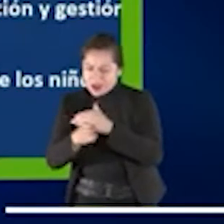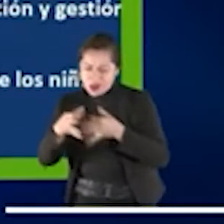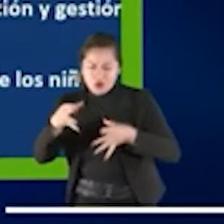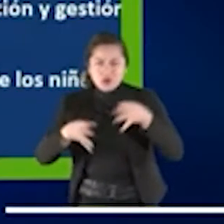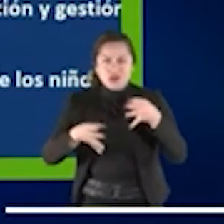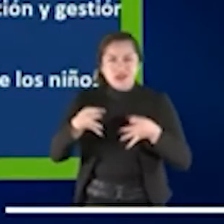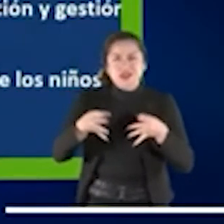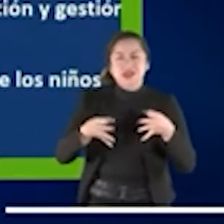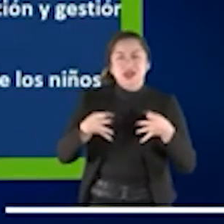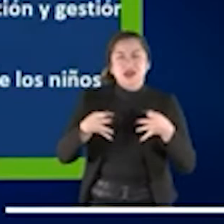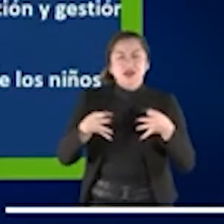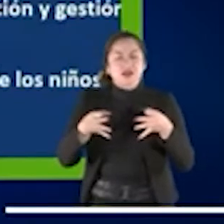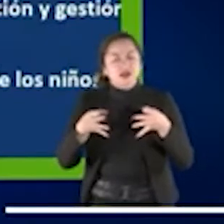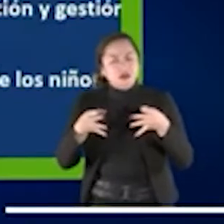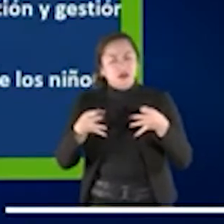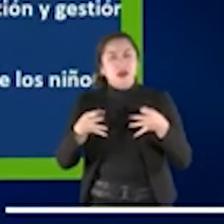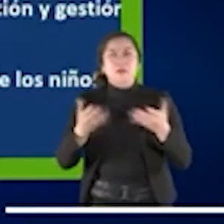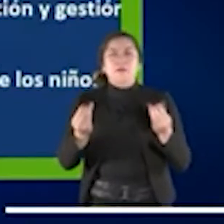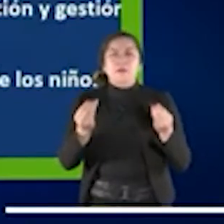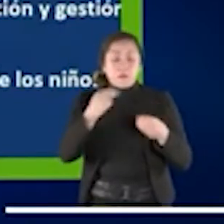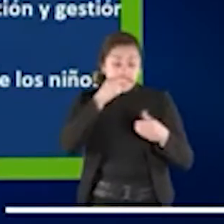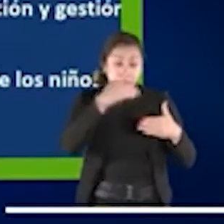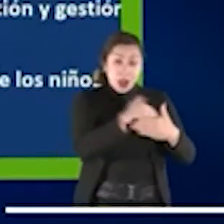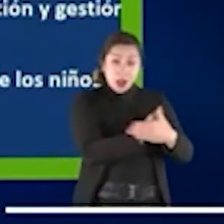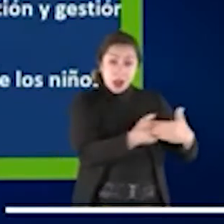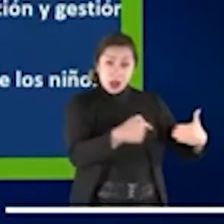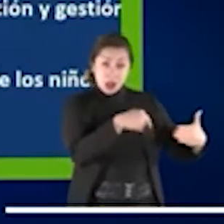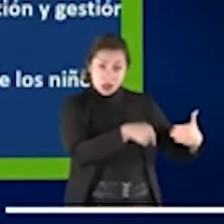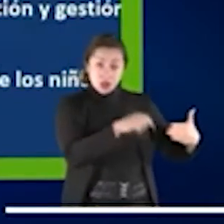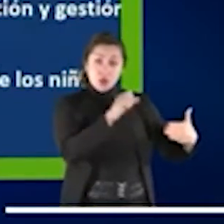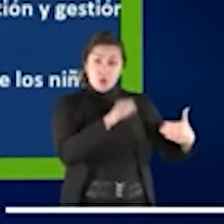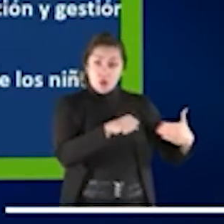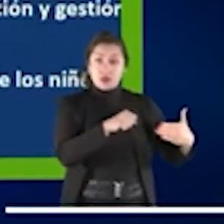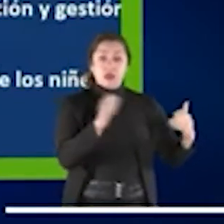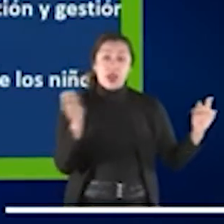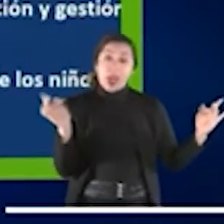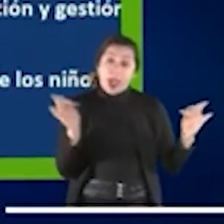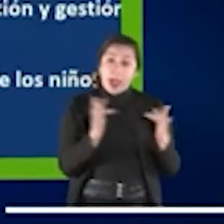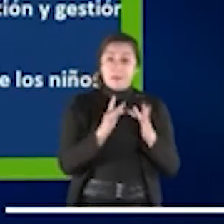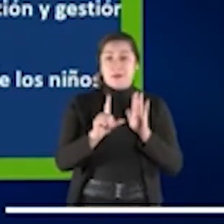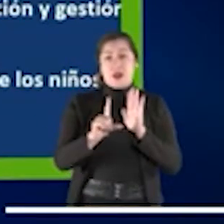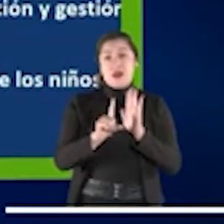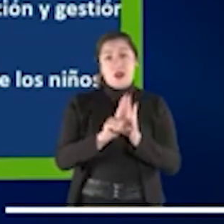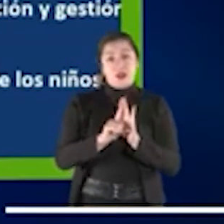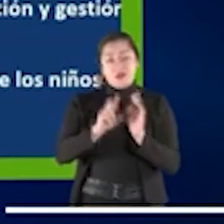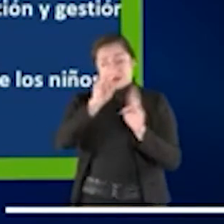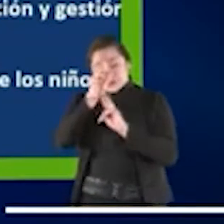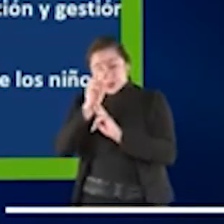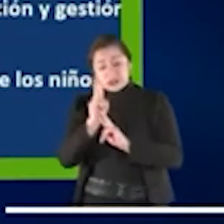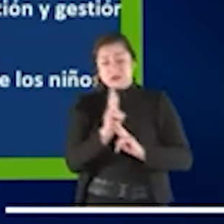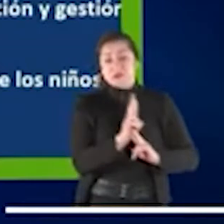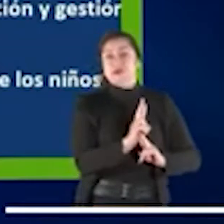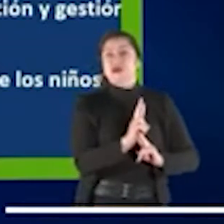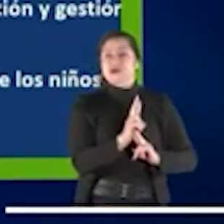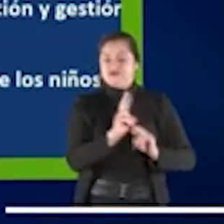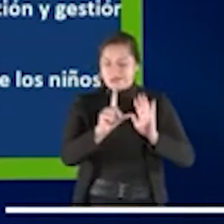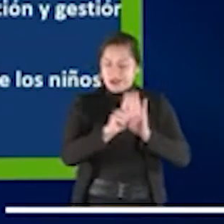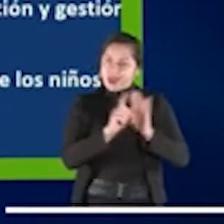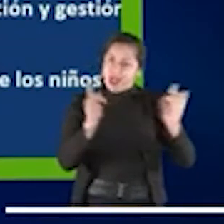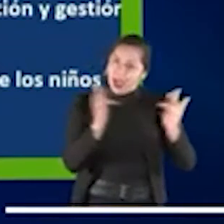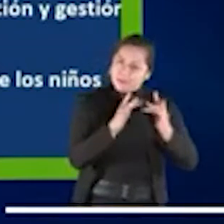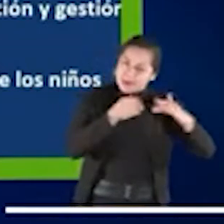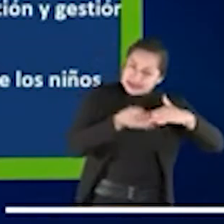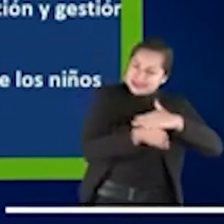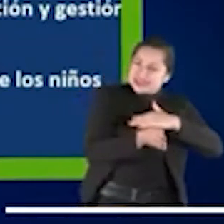posibilidad de los niños de acceder a la justicia. Ser más flexible también en